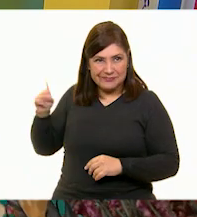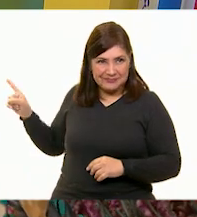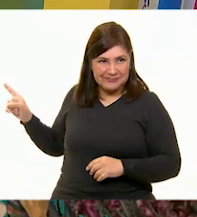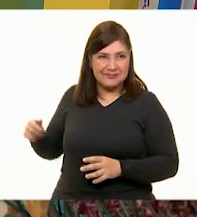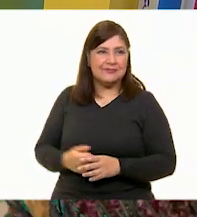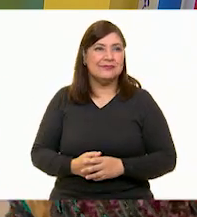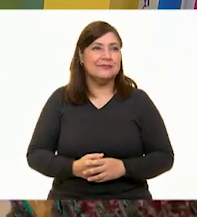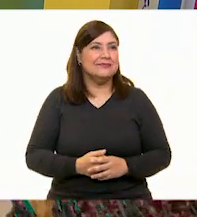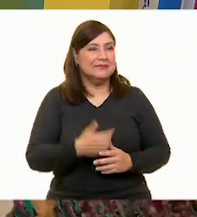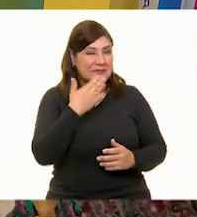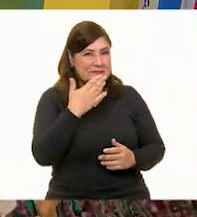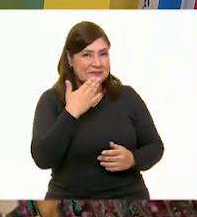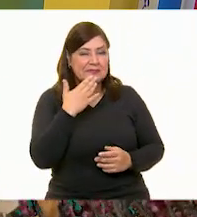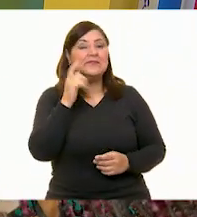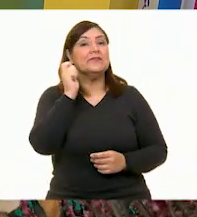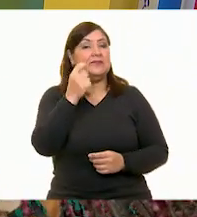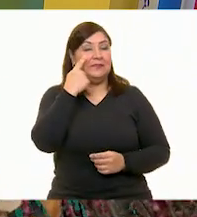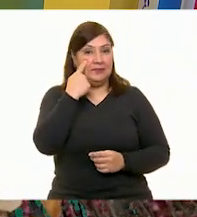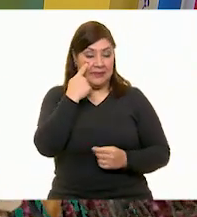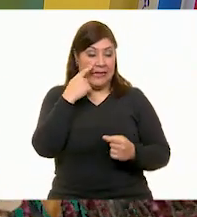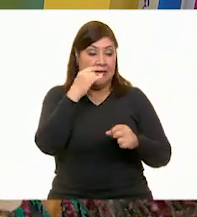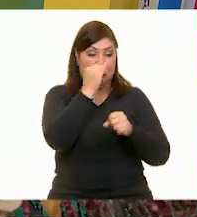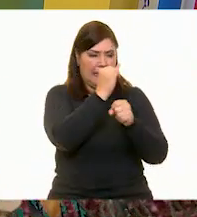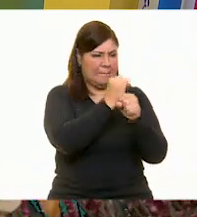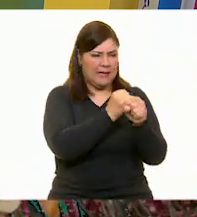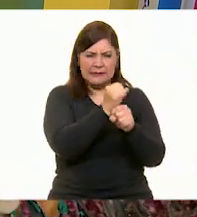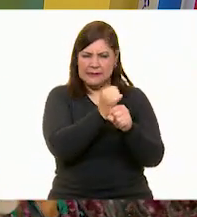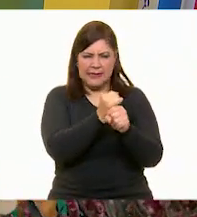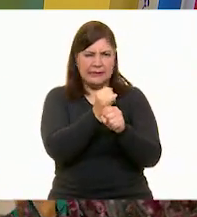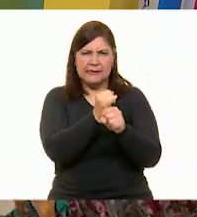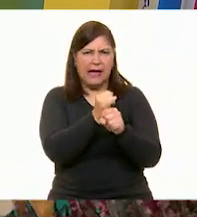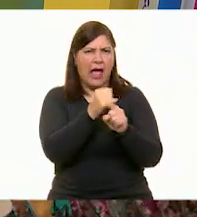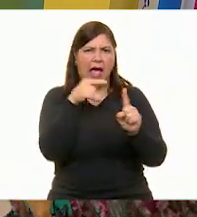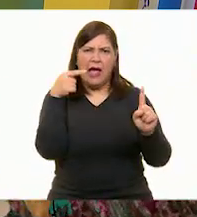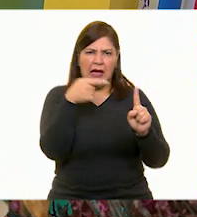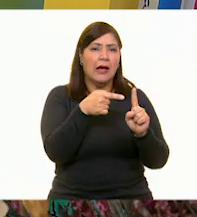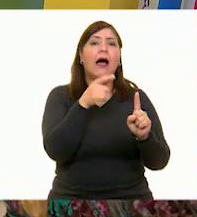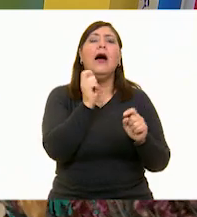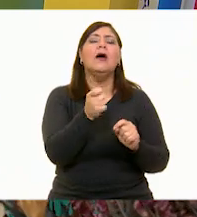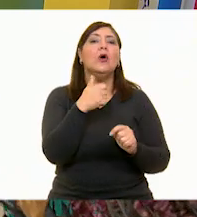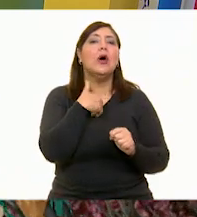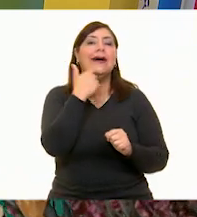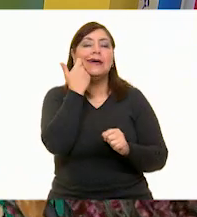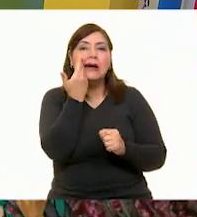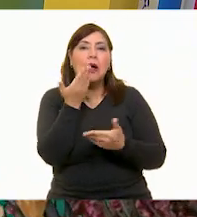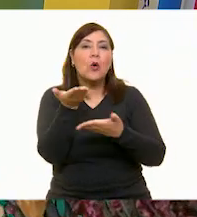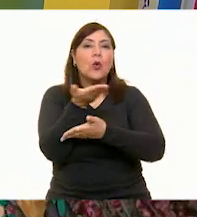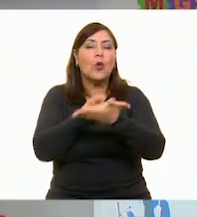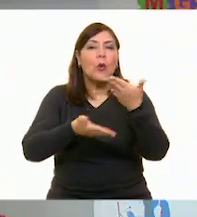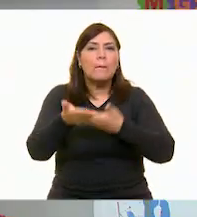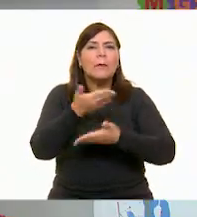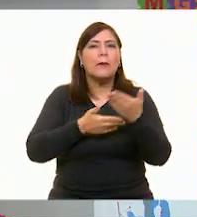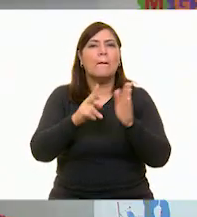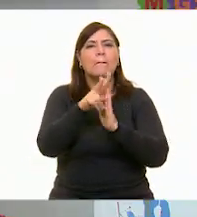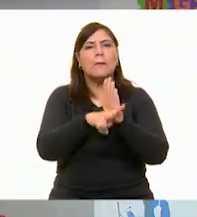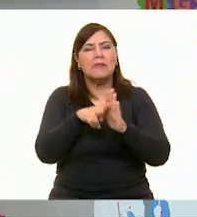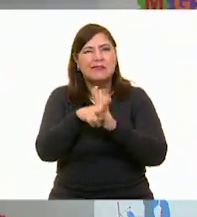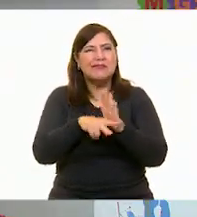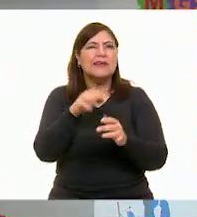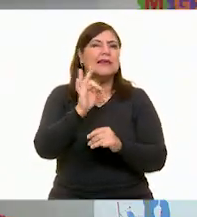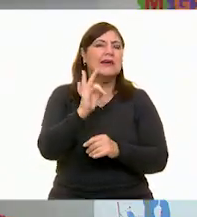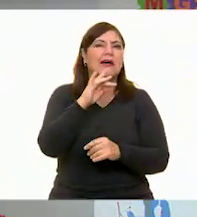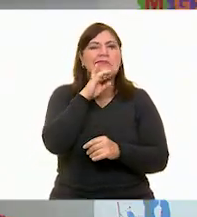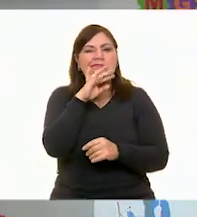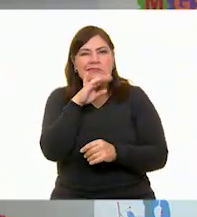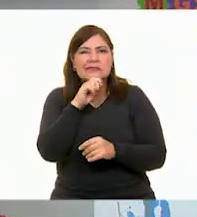vamos, ranita! Oigan, hablando de investigar, quiero compartirles un video sobre la contaminación por plástico, que nos puede servir